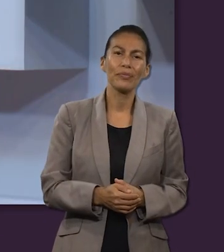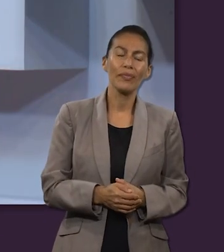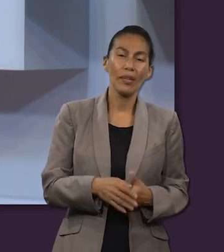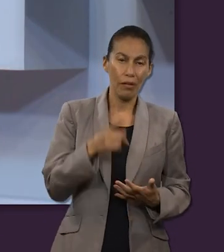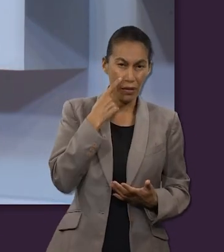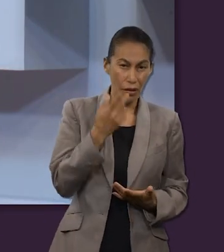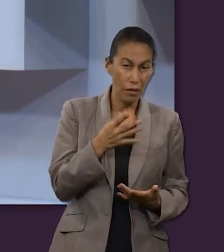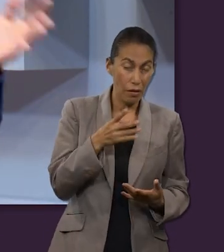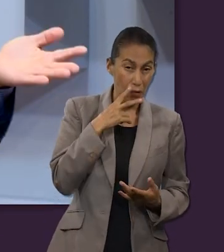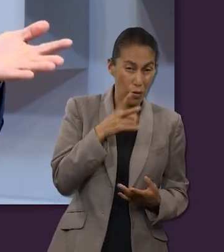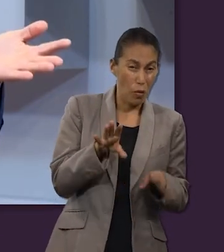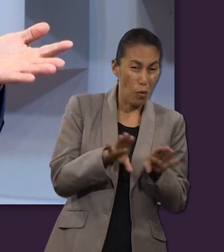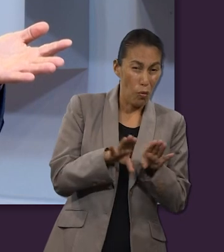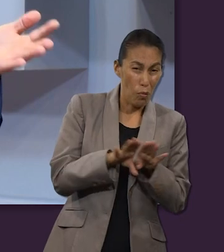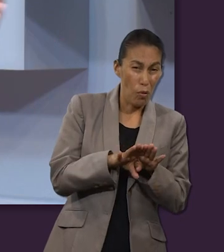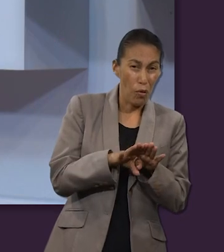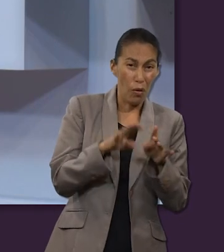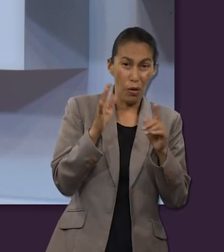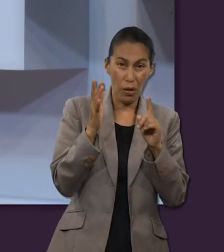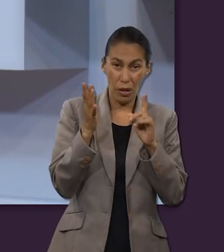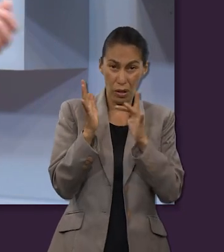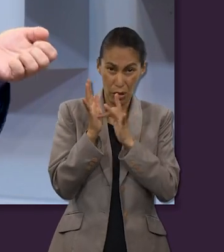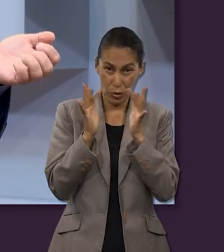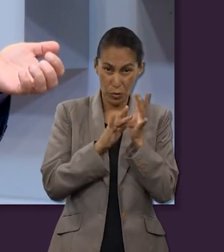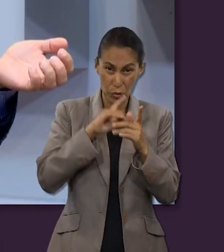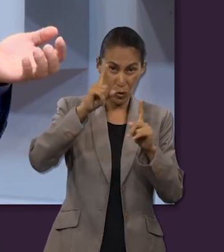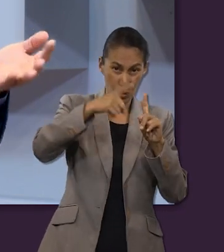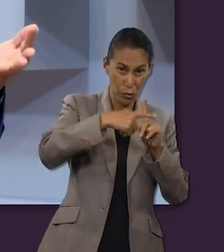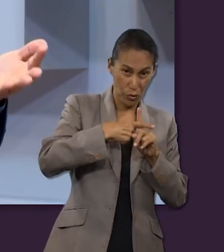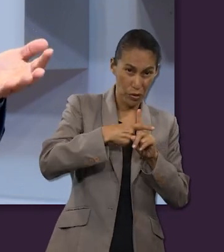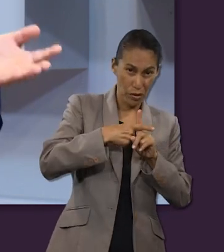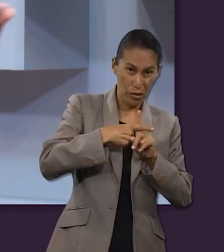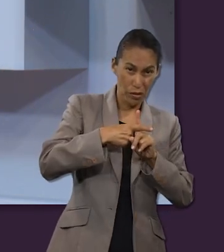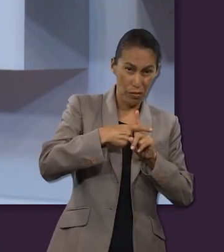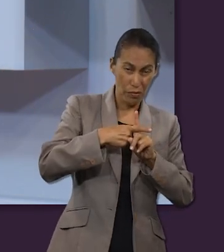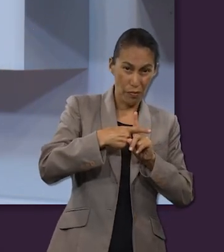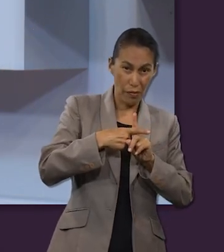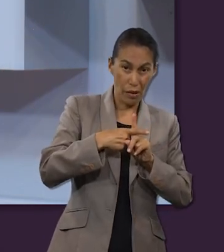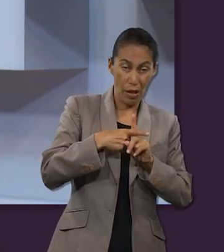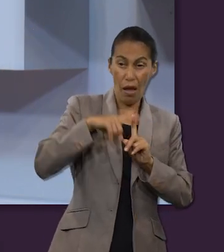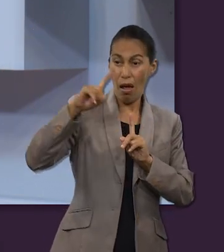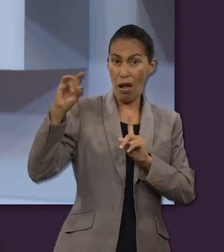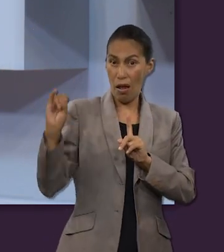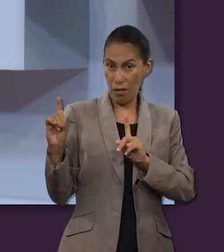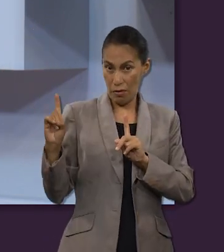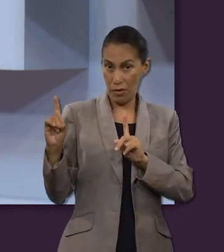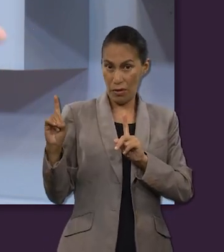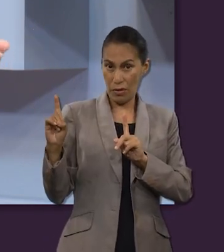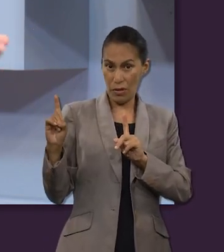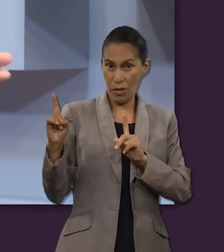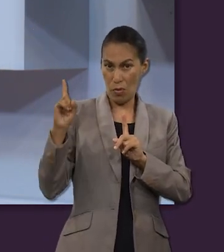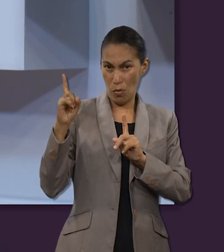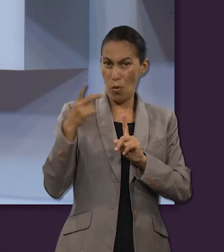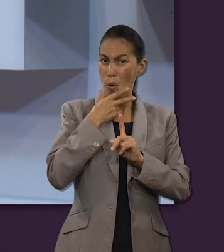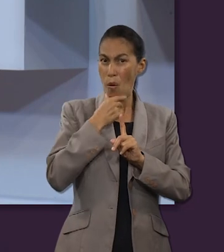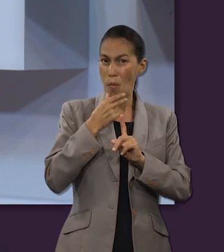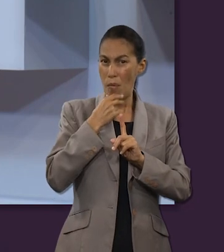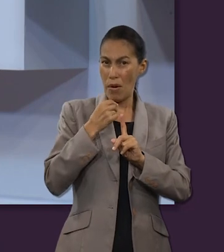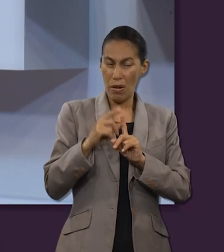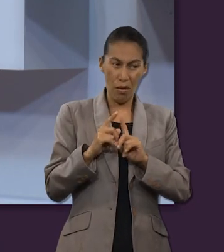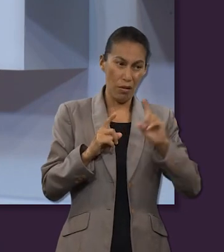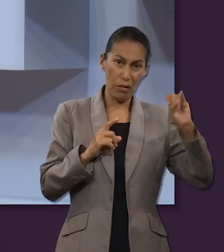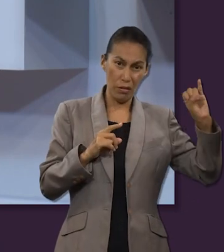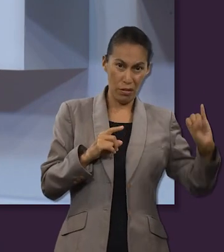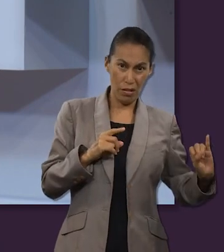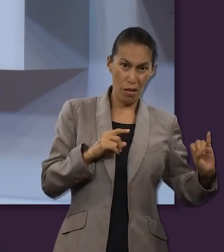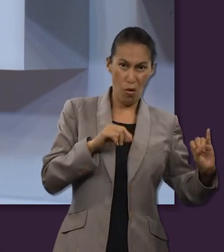ver literalmente en la izquierda y la derecha de Jesús dos personas, dos ladrones.